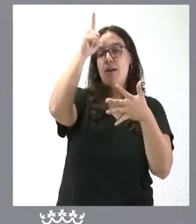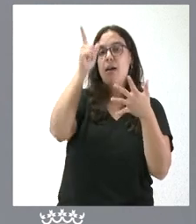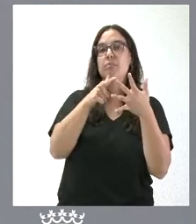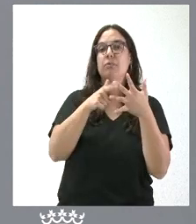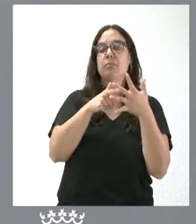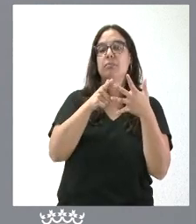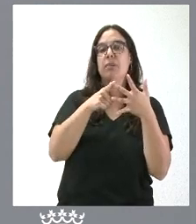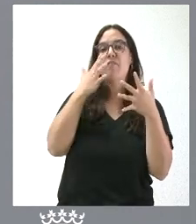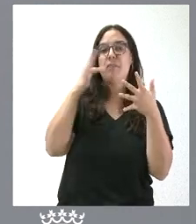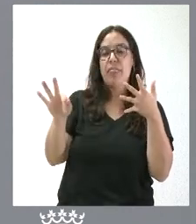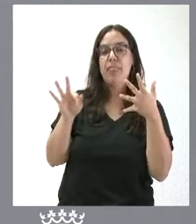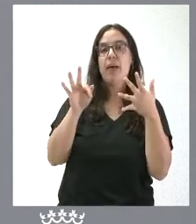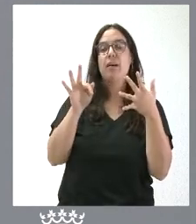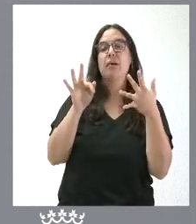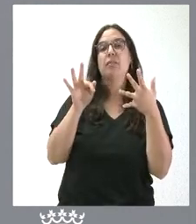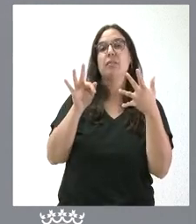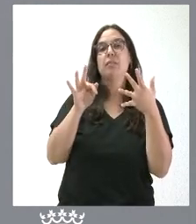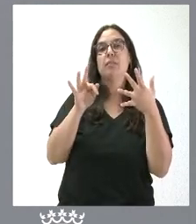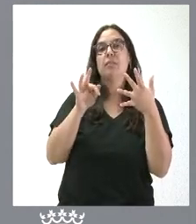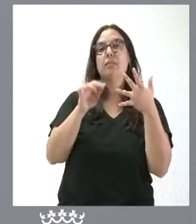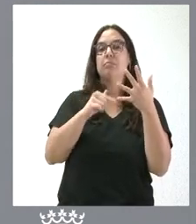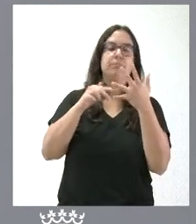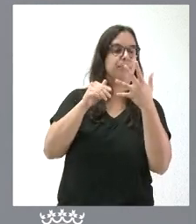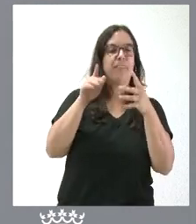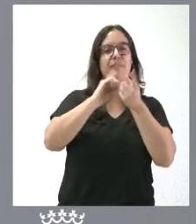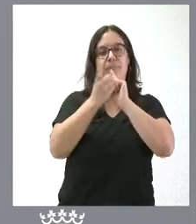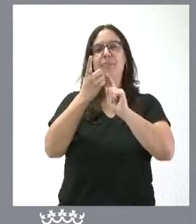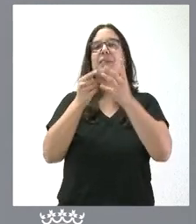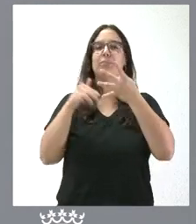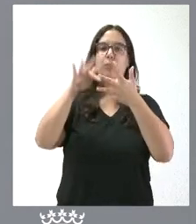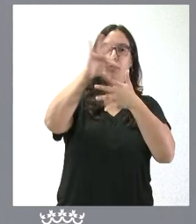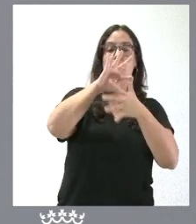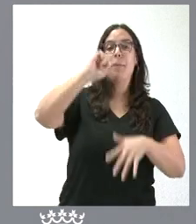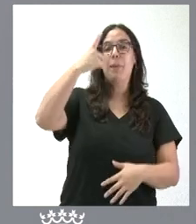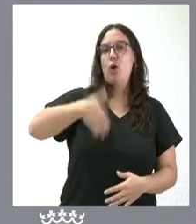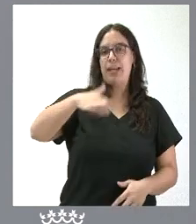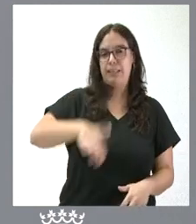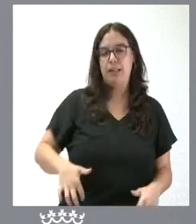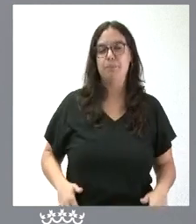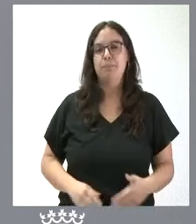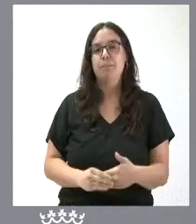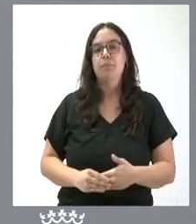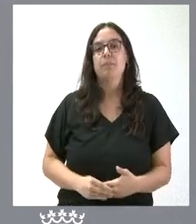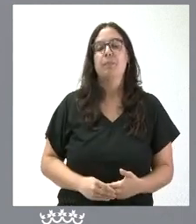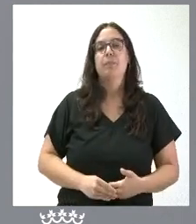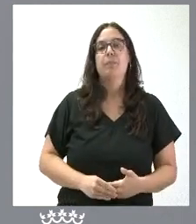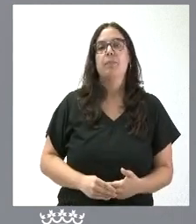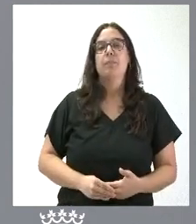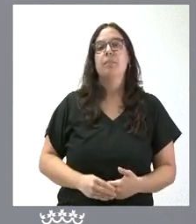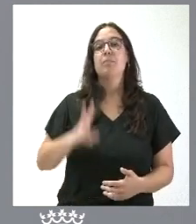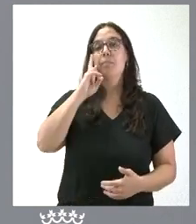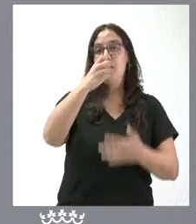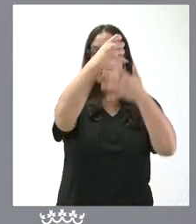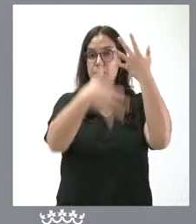Francia, y el primer lugar es Argentina. Tienen ustedes cuál es el origen por cada una